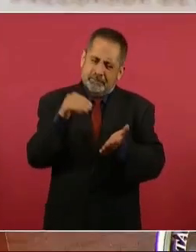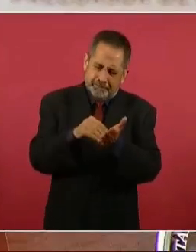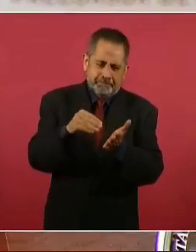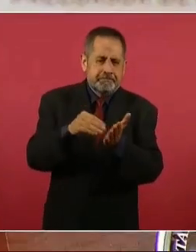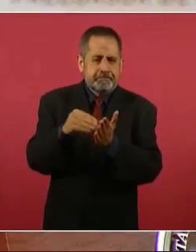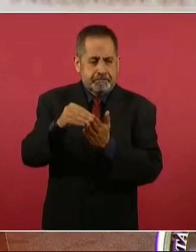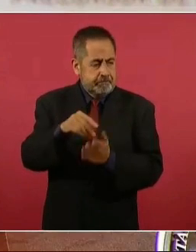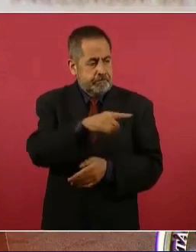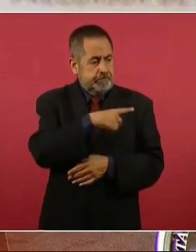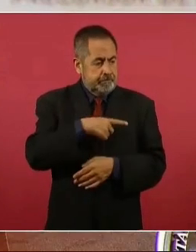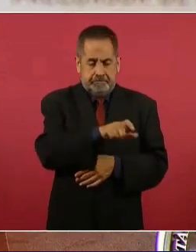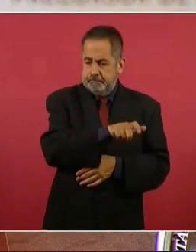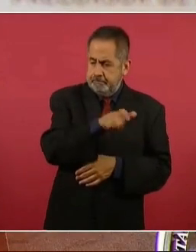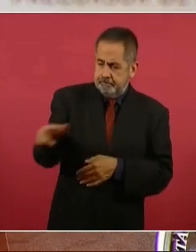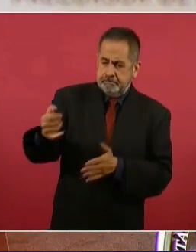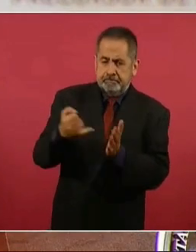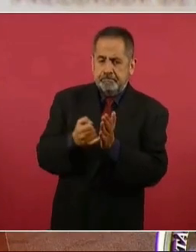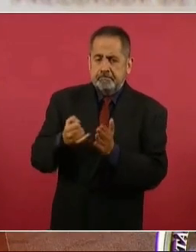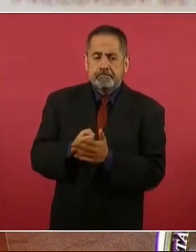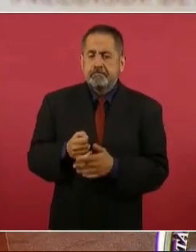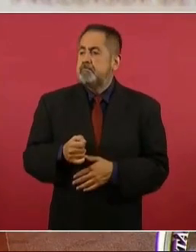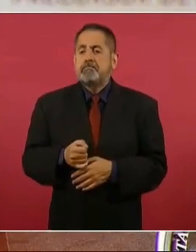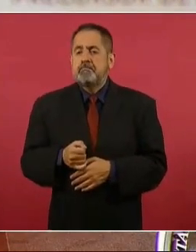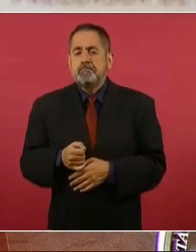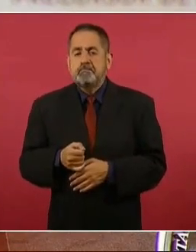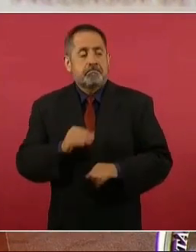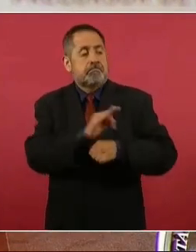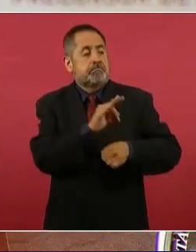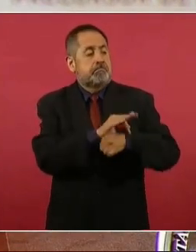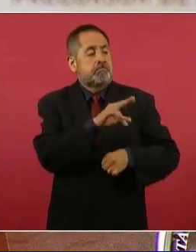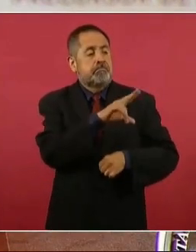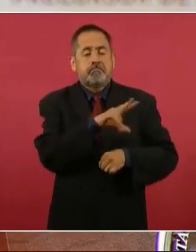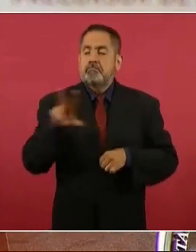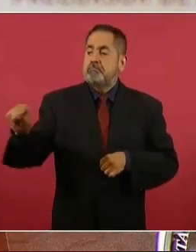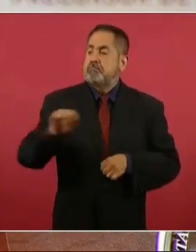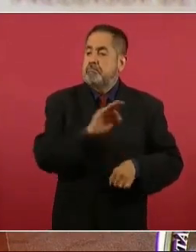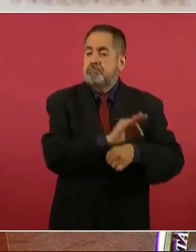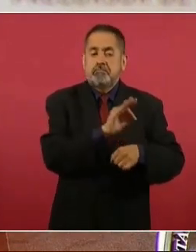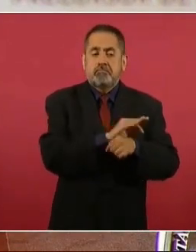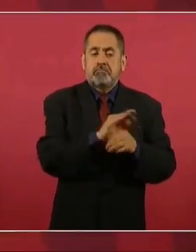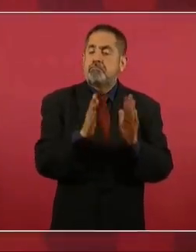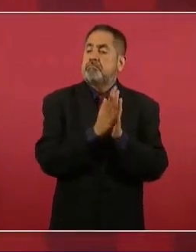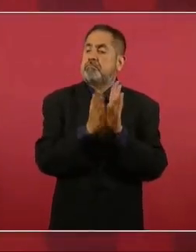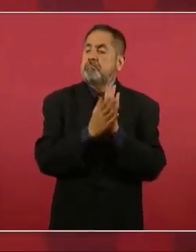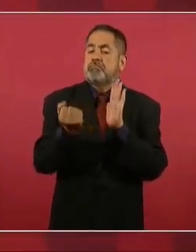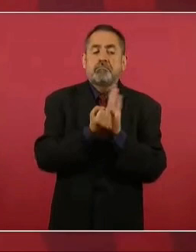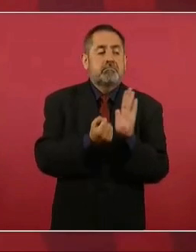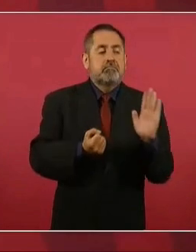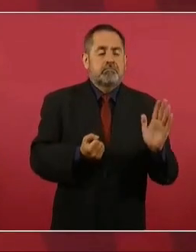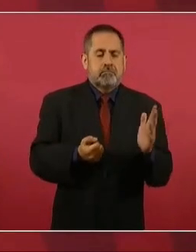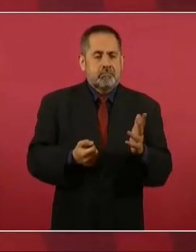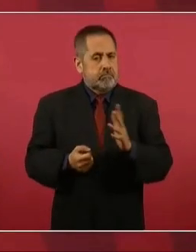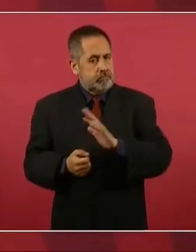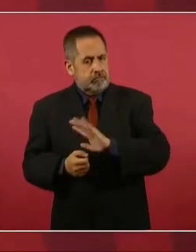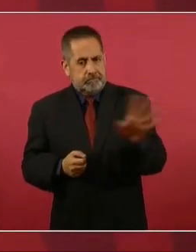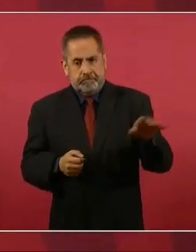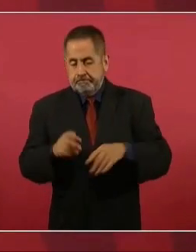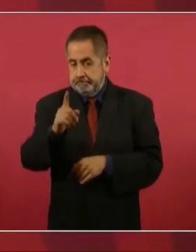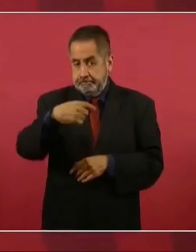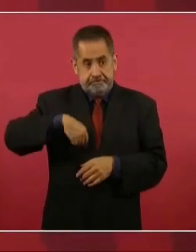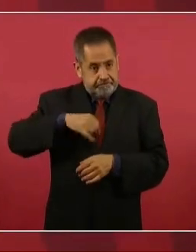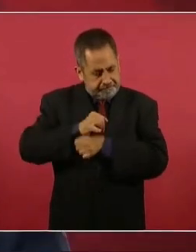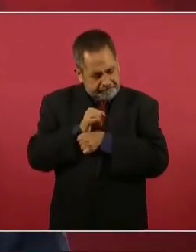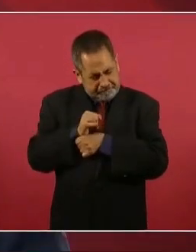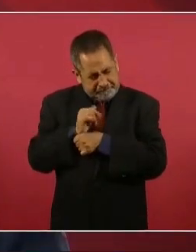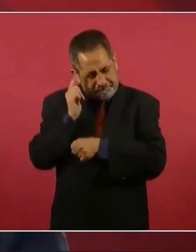y además se está haciendo la investigación y nos vamos a ir al fondo,